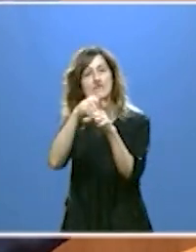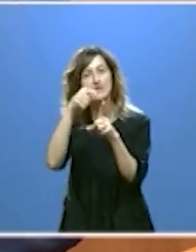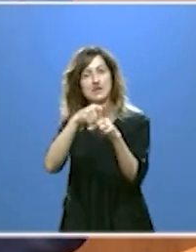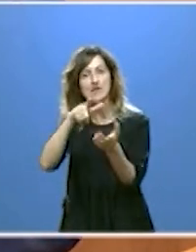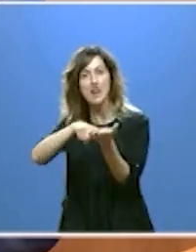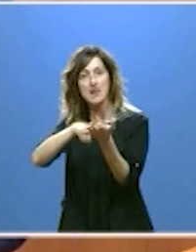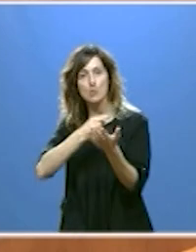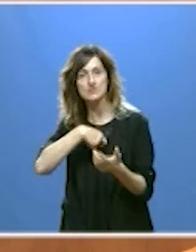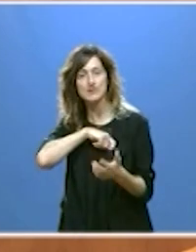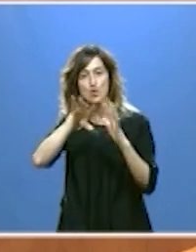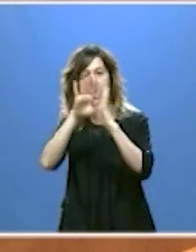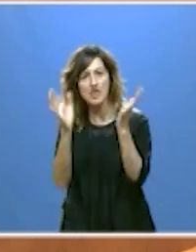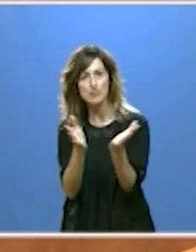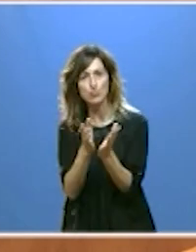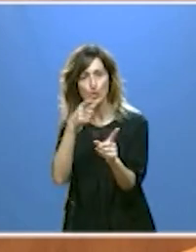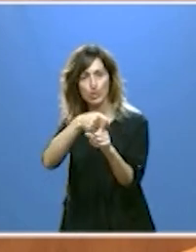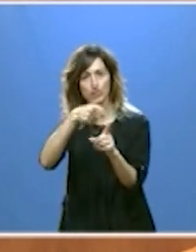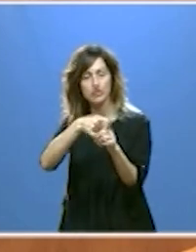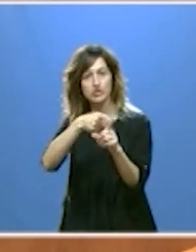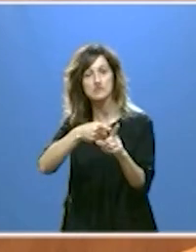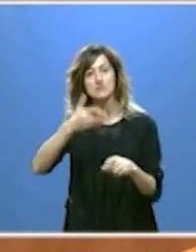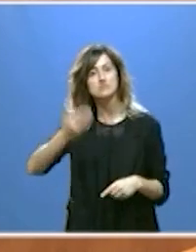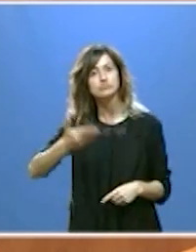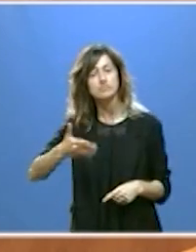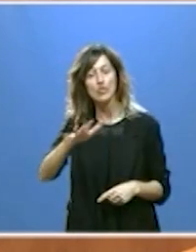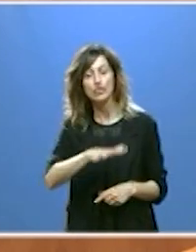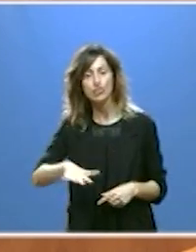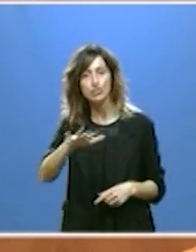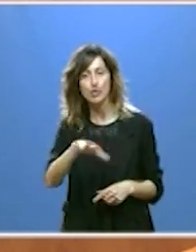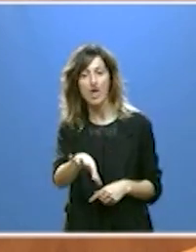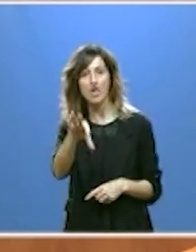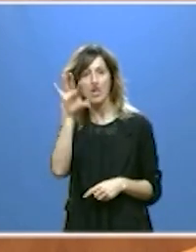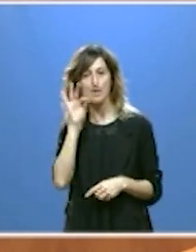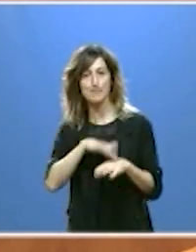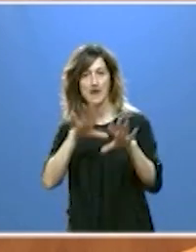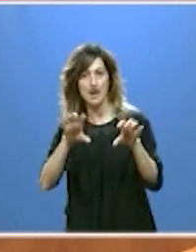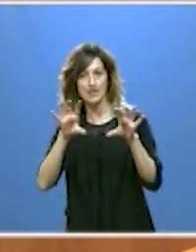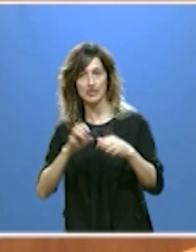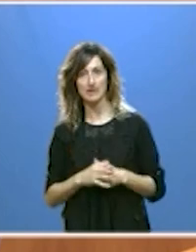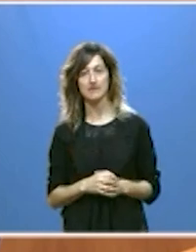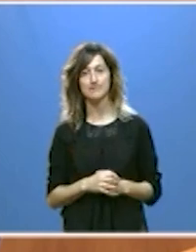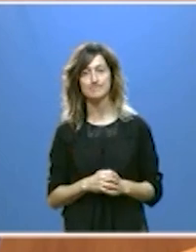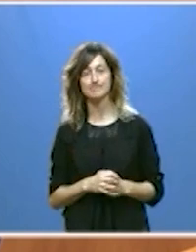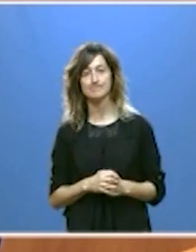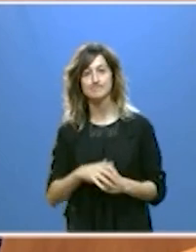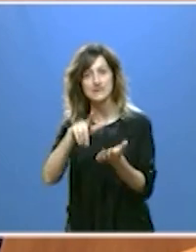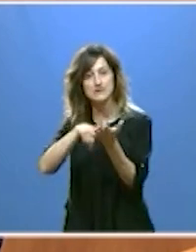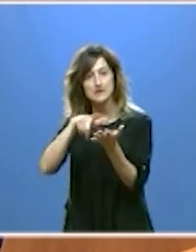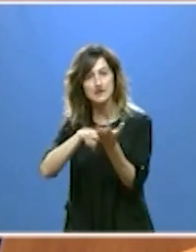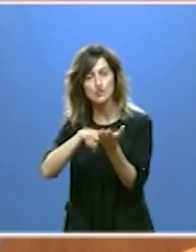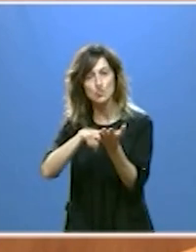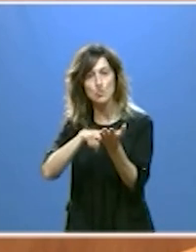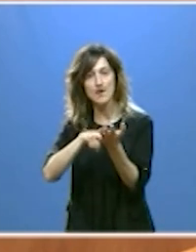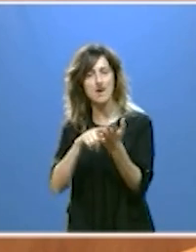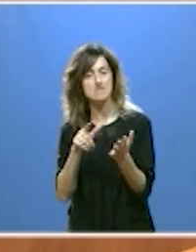lengua española en el mundo y uno de los principales lugares escogidos para su aprendizaje. Una lengua que siempre